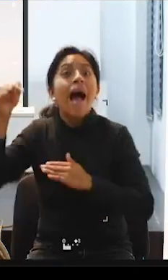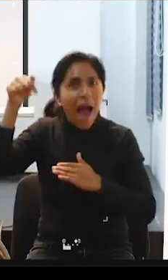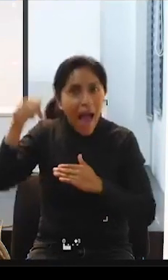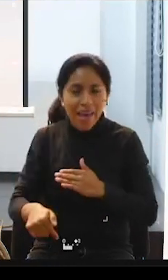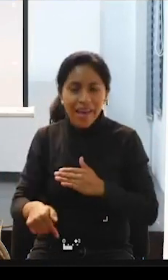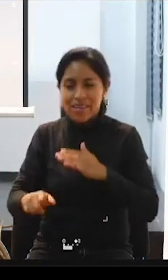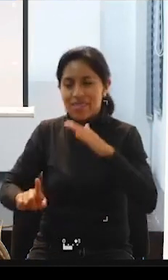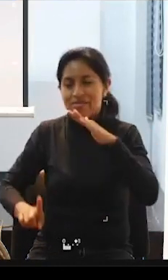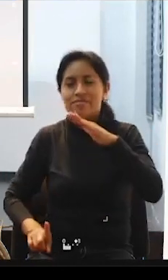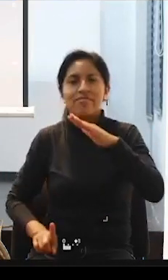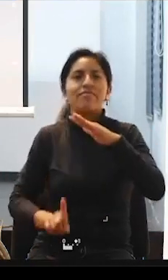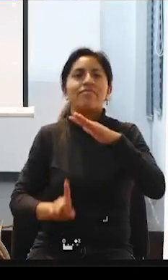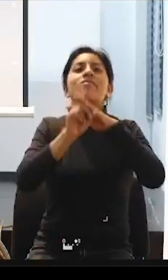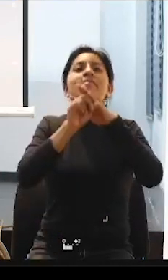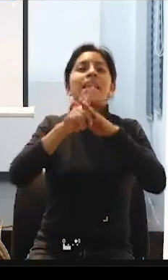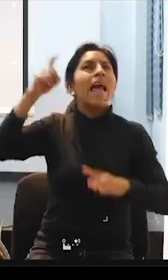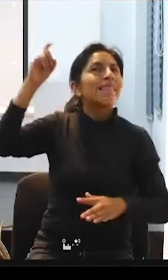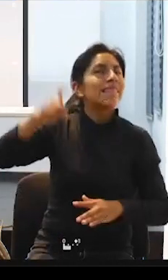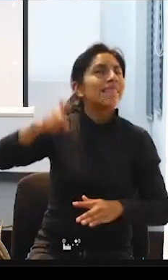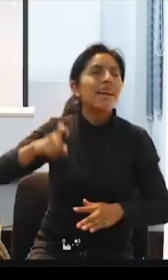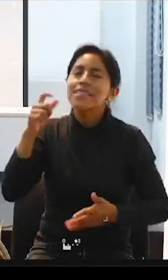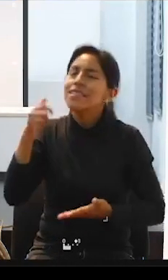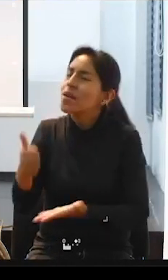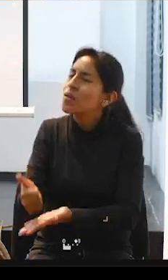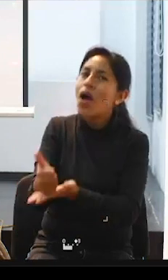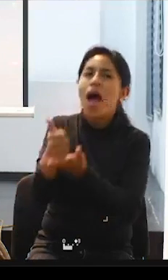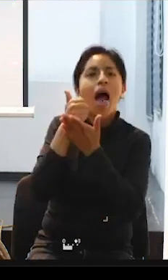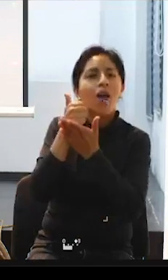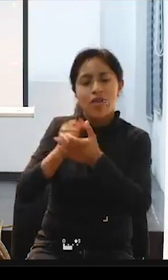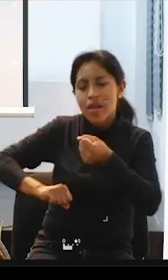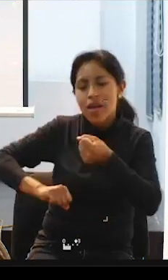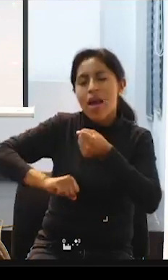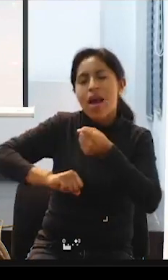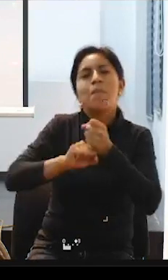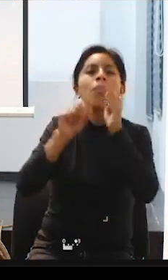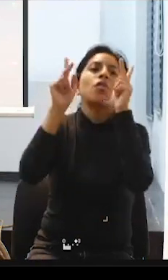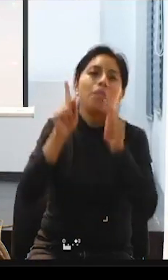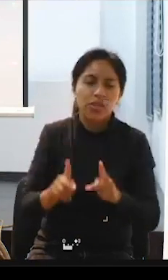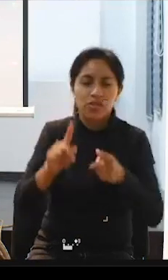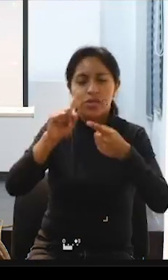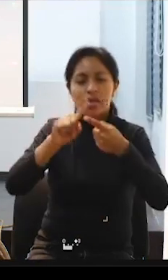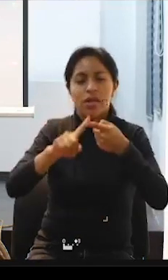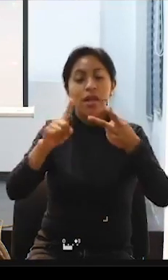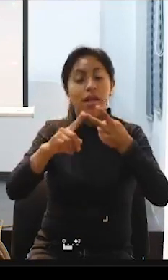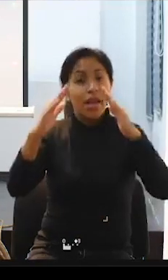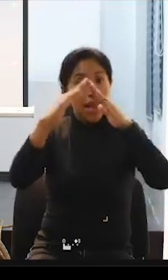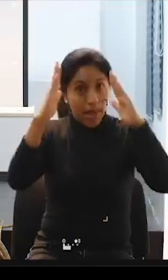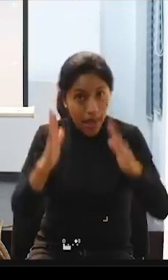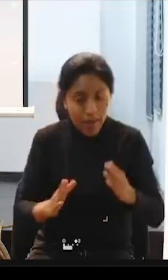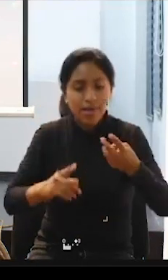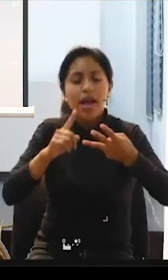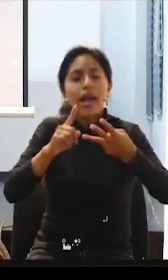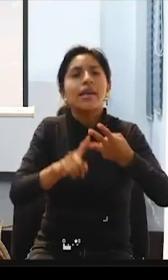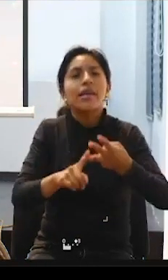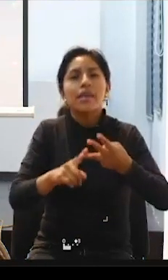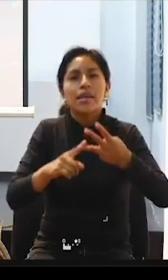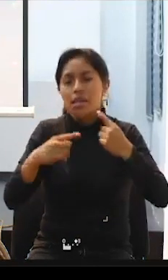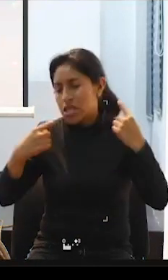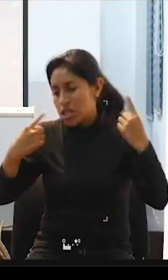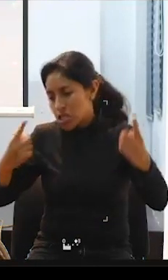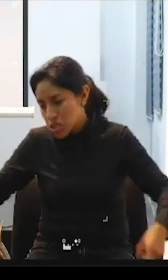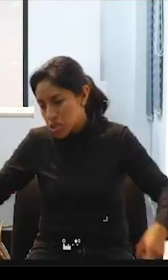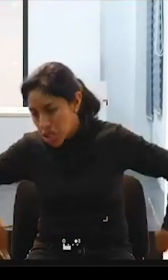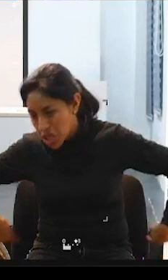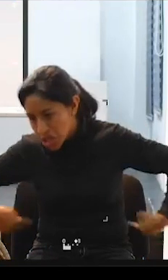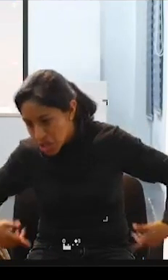la asistencia personal, la vivienda y las ayudas técnicas, ayudas técnicas, por